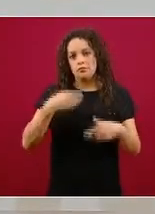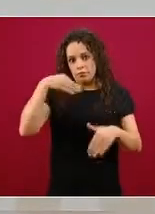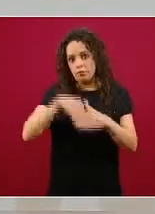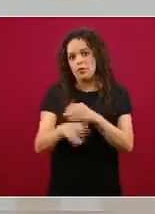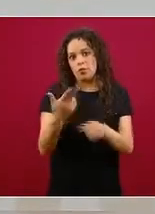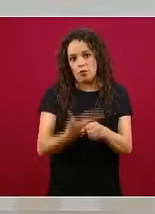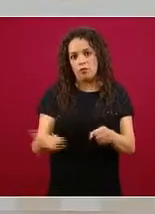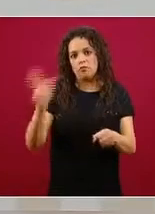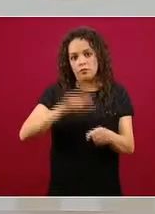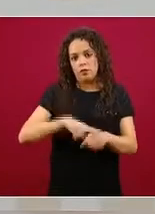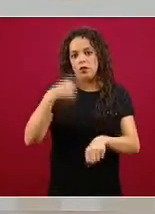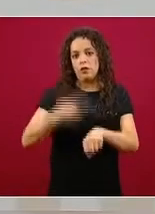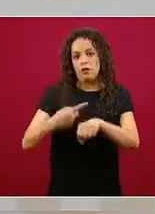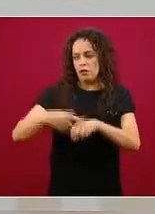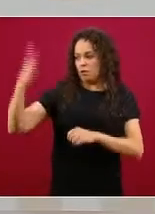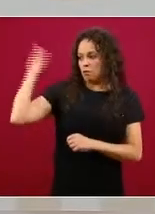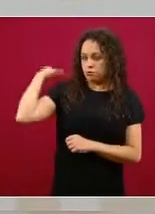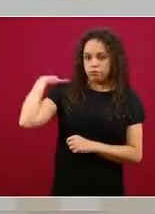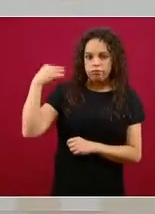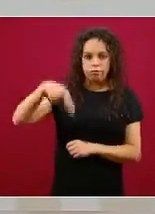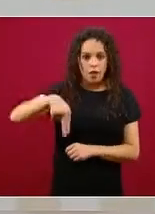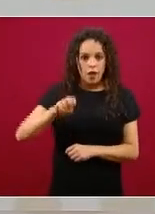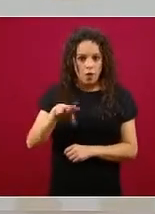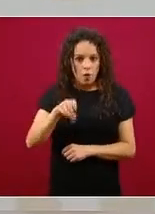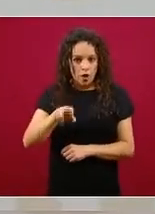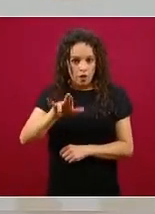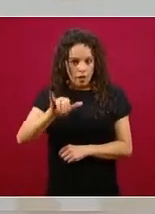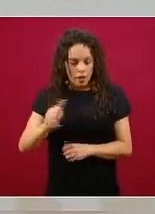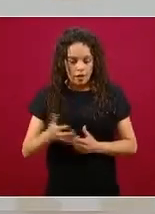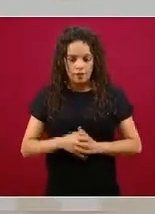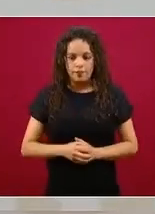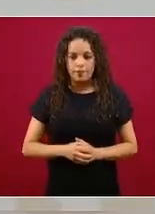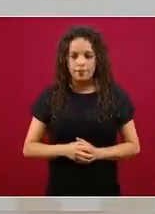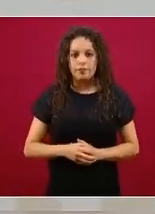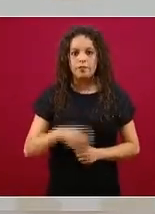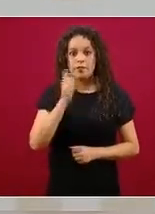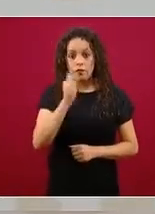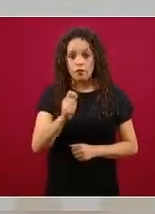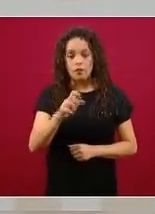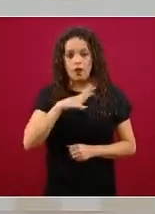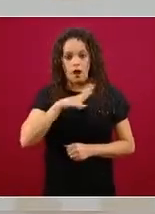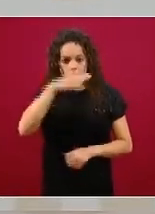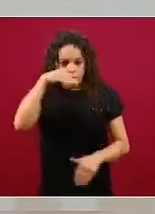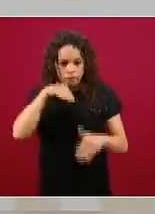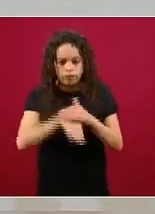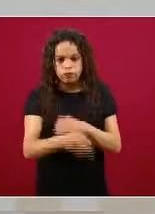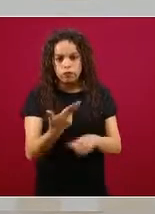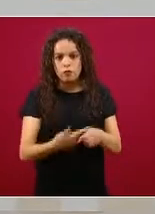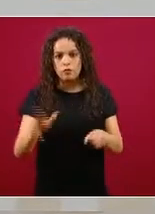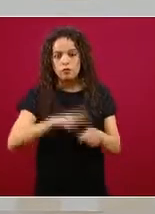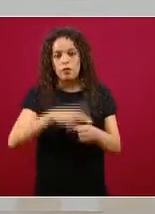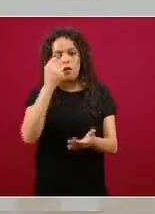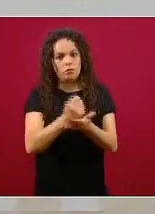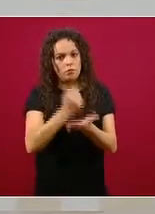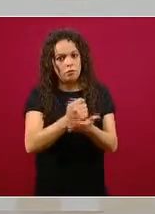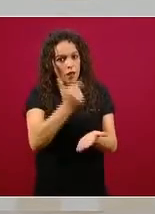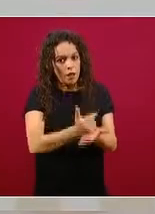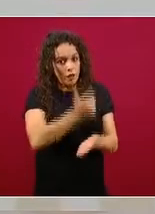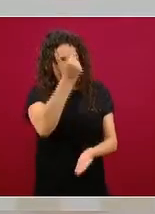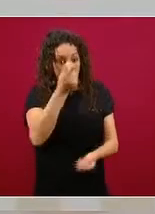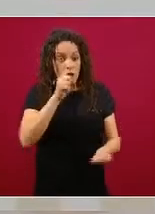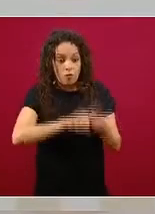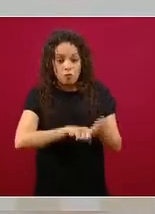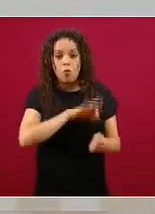por neumonía en el estudio específicamente las personas que están en terapia intensiva reduce aparentemente puede